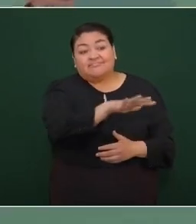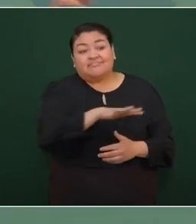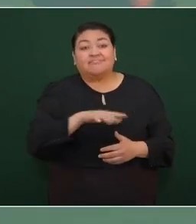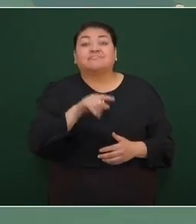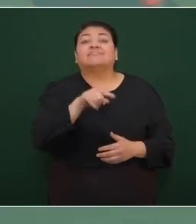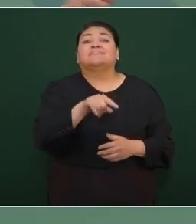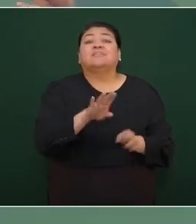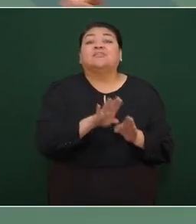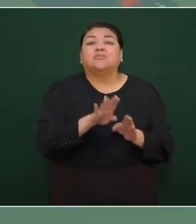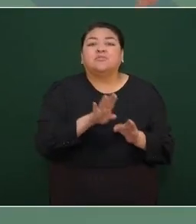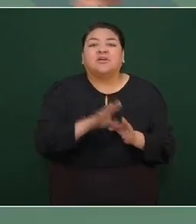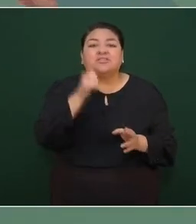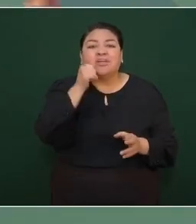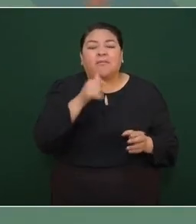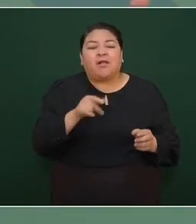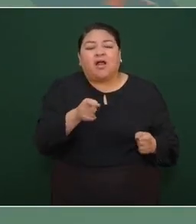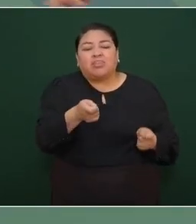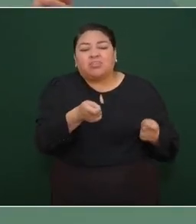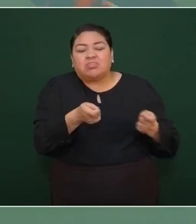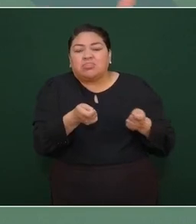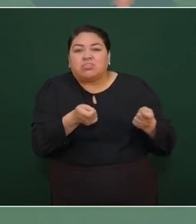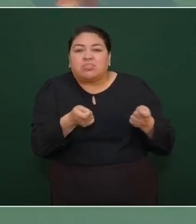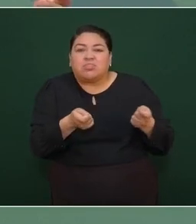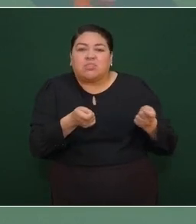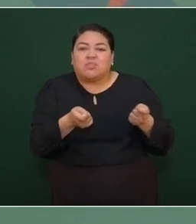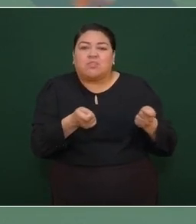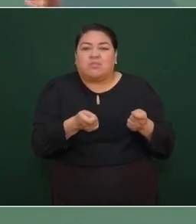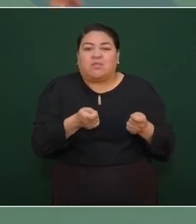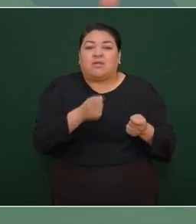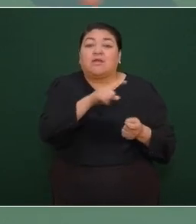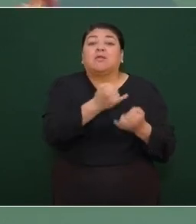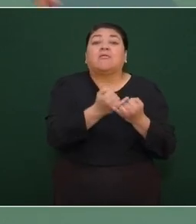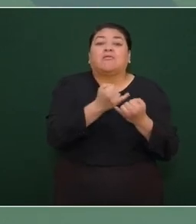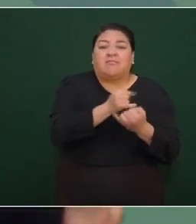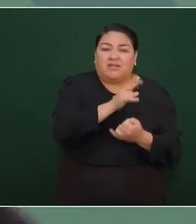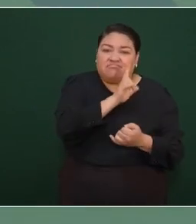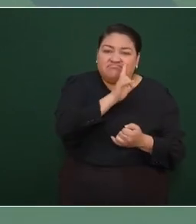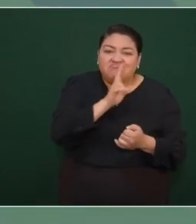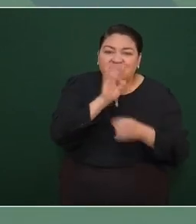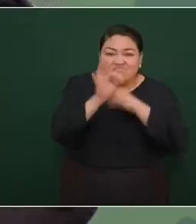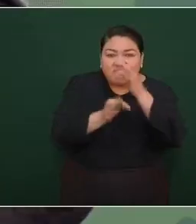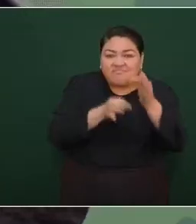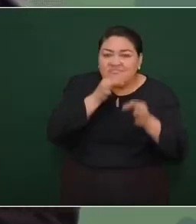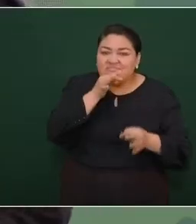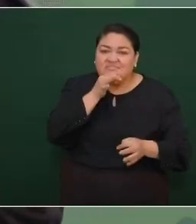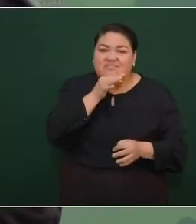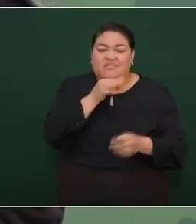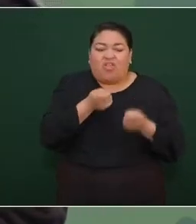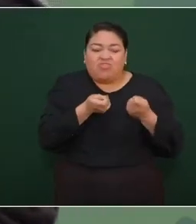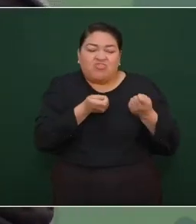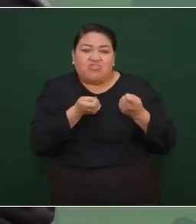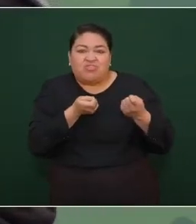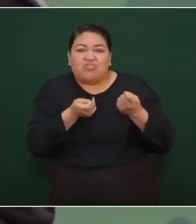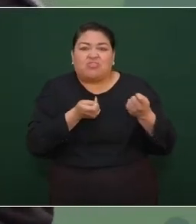con la manipulación en los medios de información